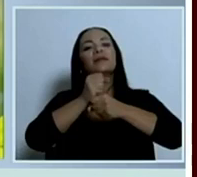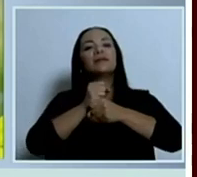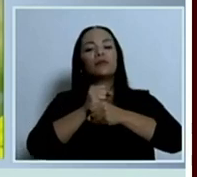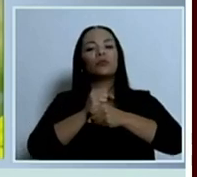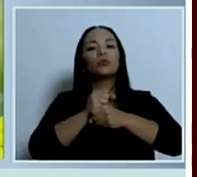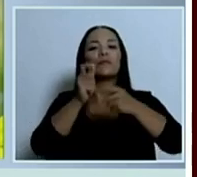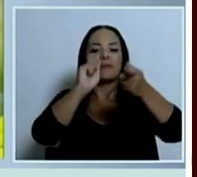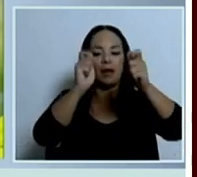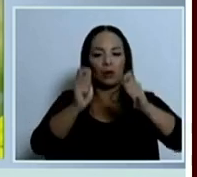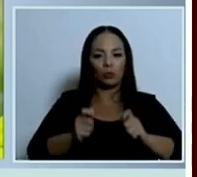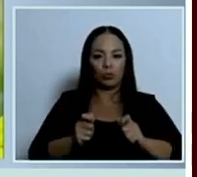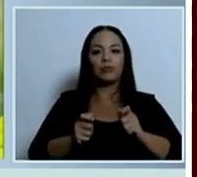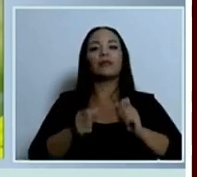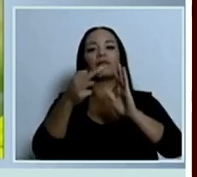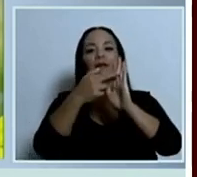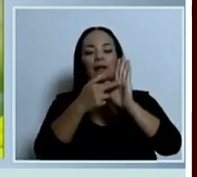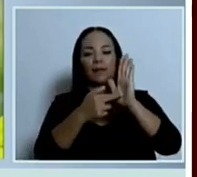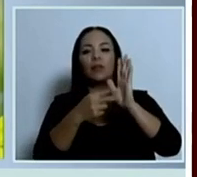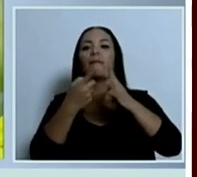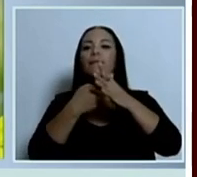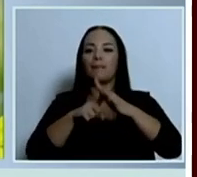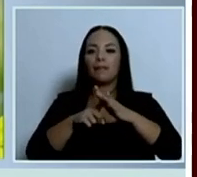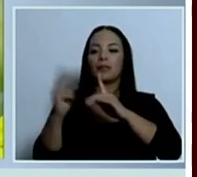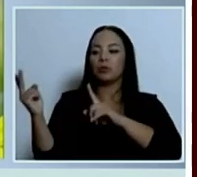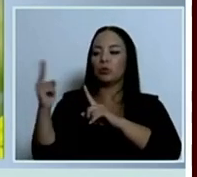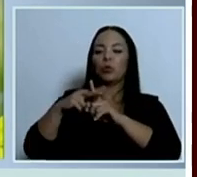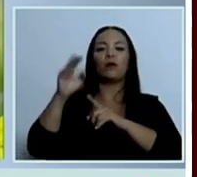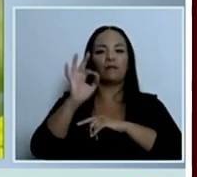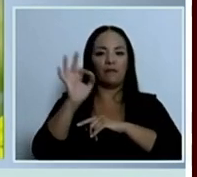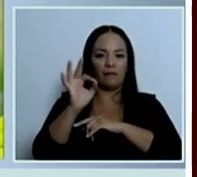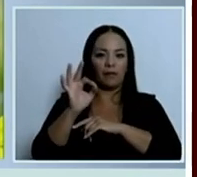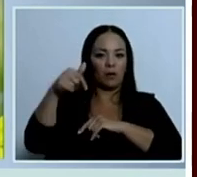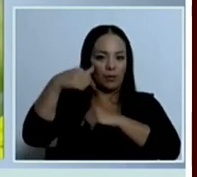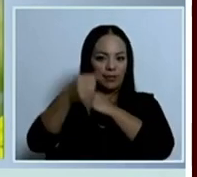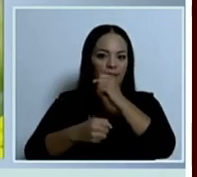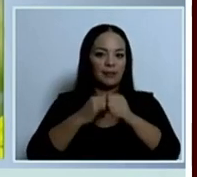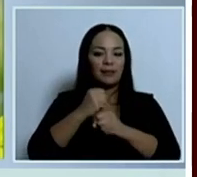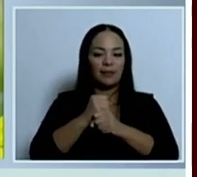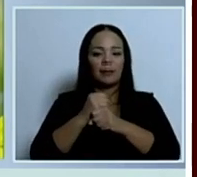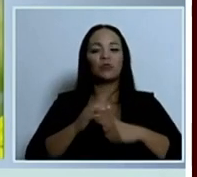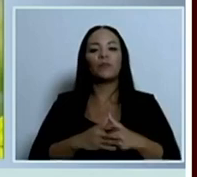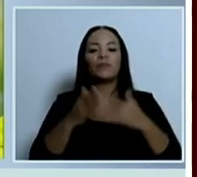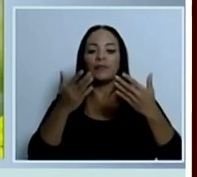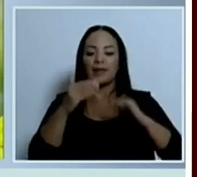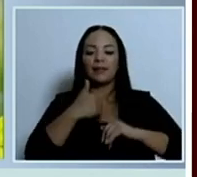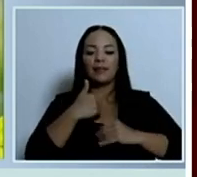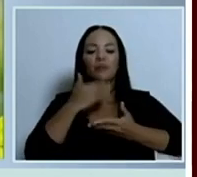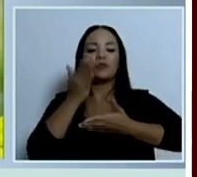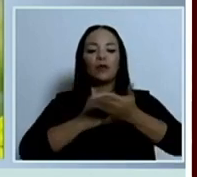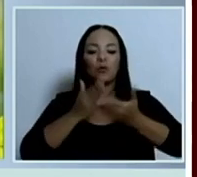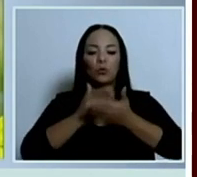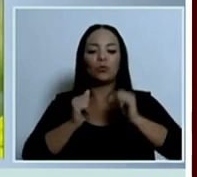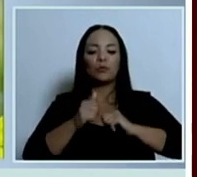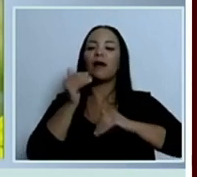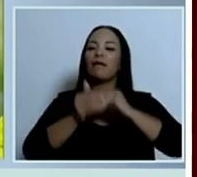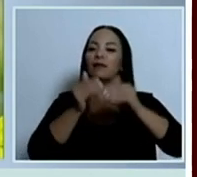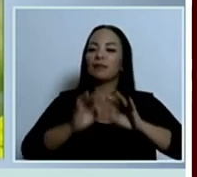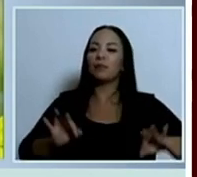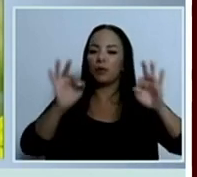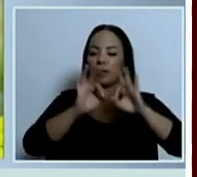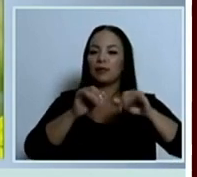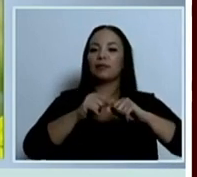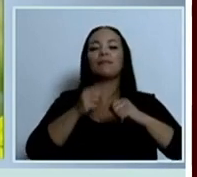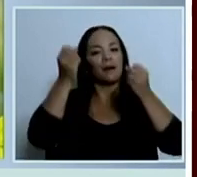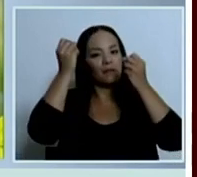ajustes en el reglamento que empezó a regir en febrero de este año y ya tenemos algunos avances importantes para